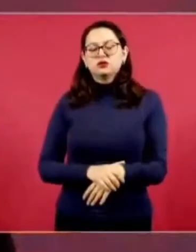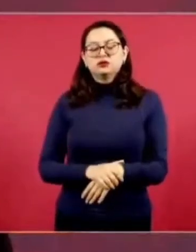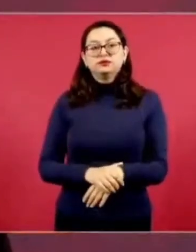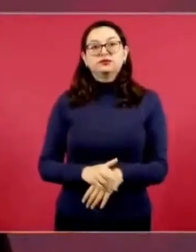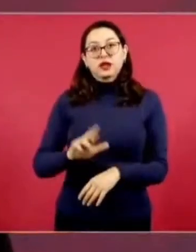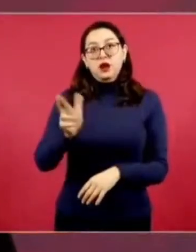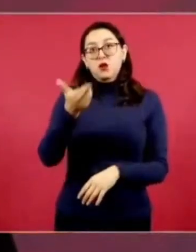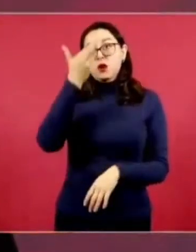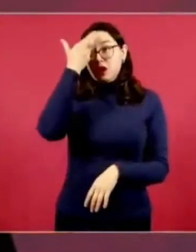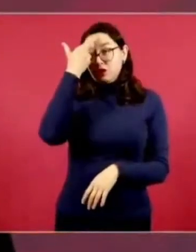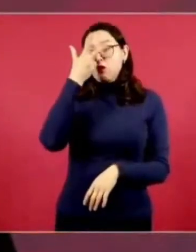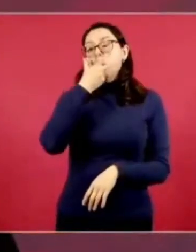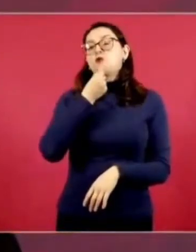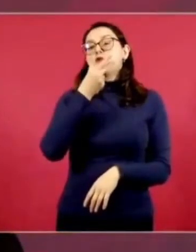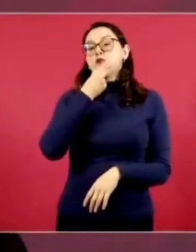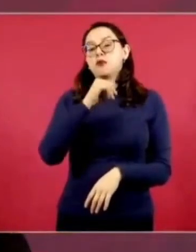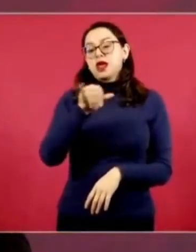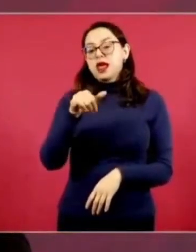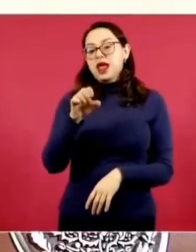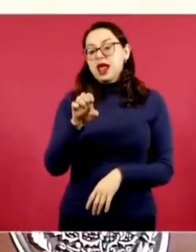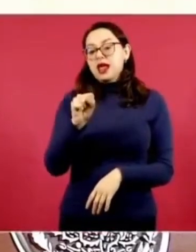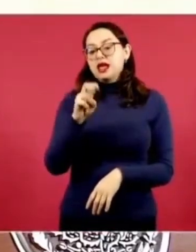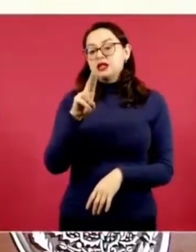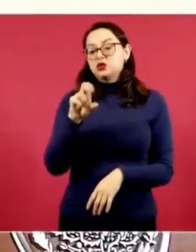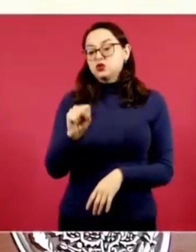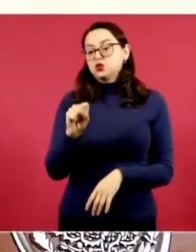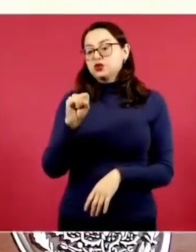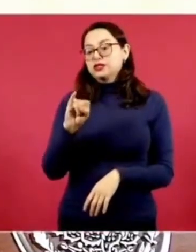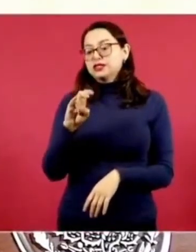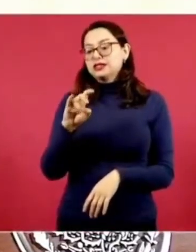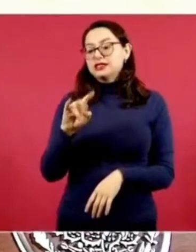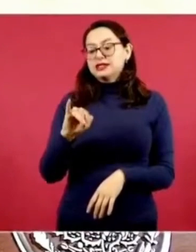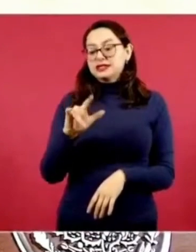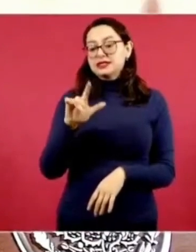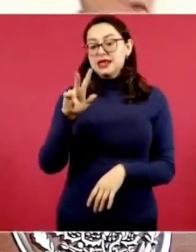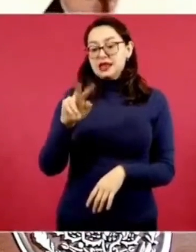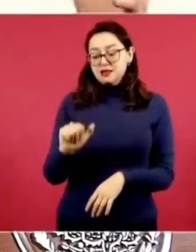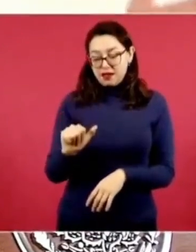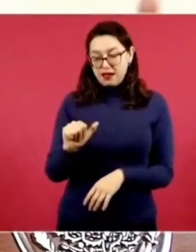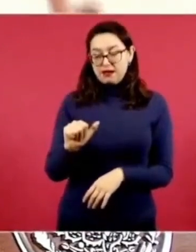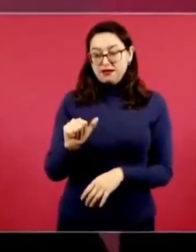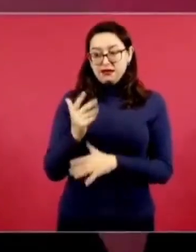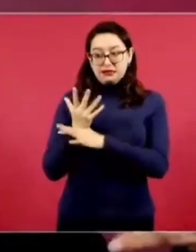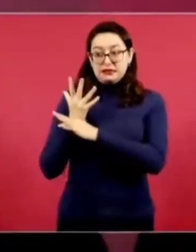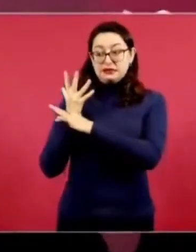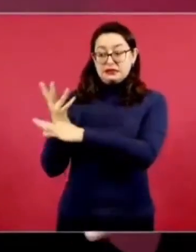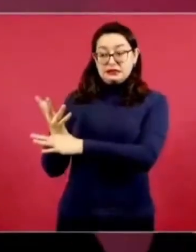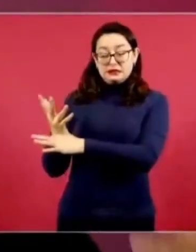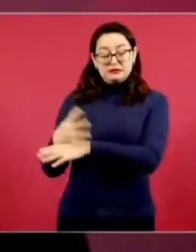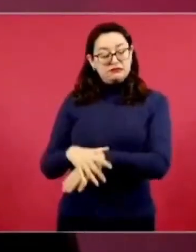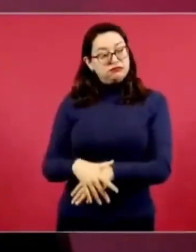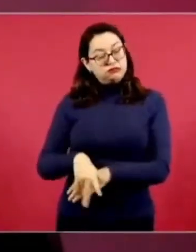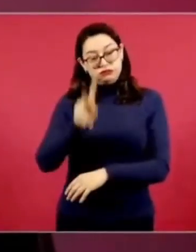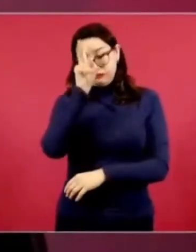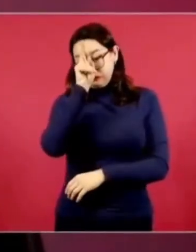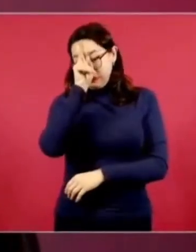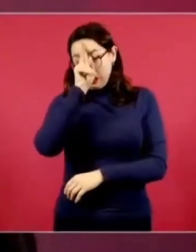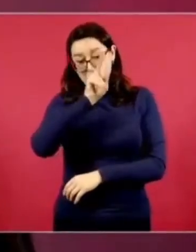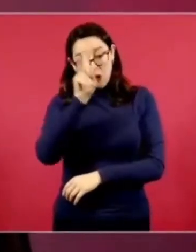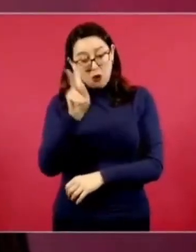Gerso, que ese era el peor de los males, que se hacían inmensamente ricos